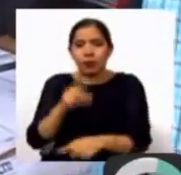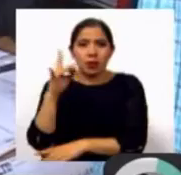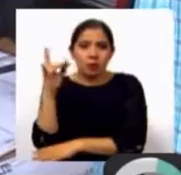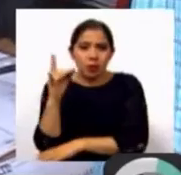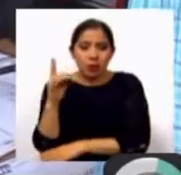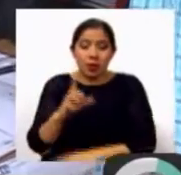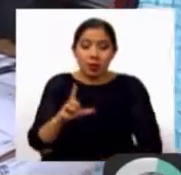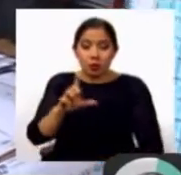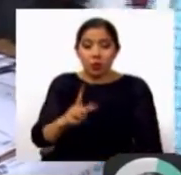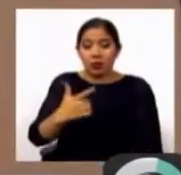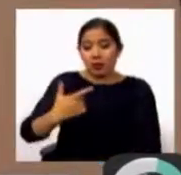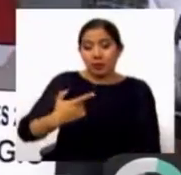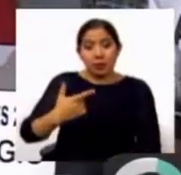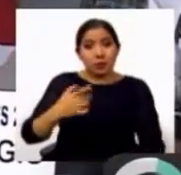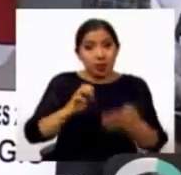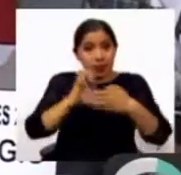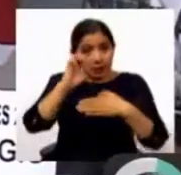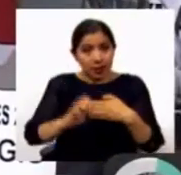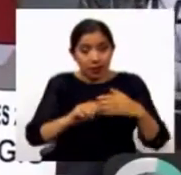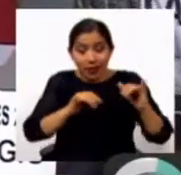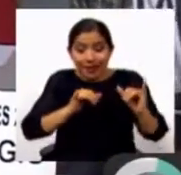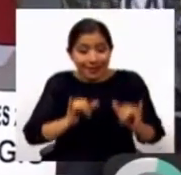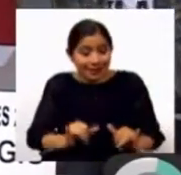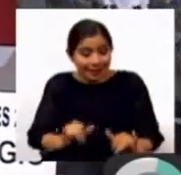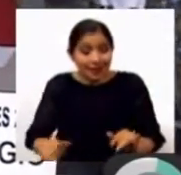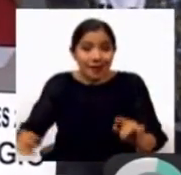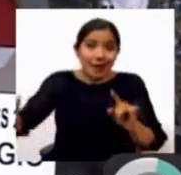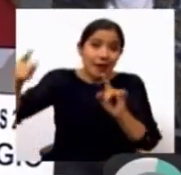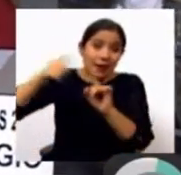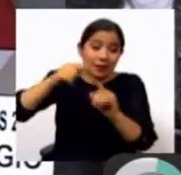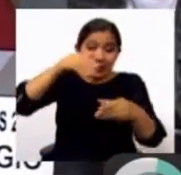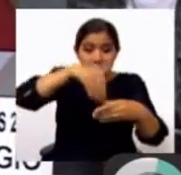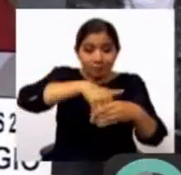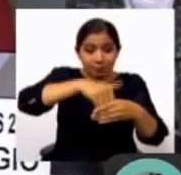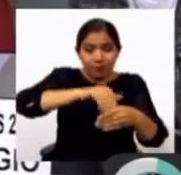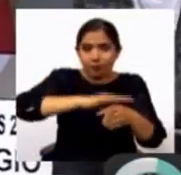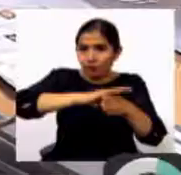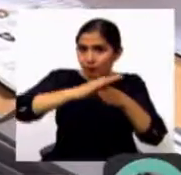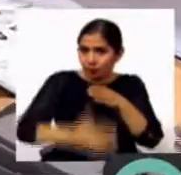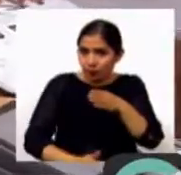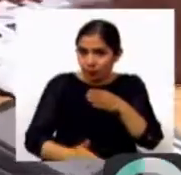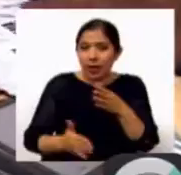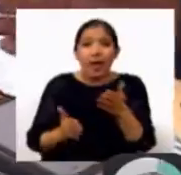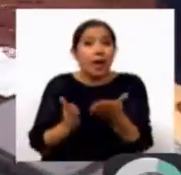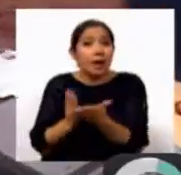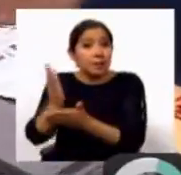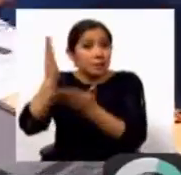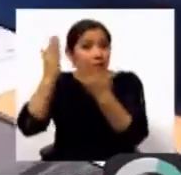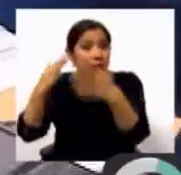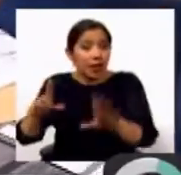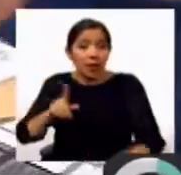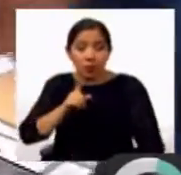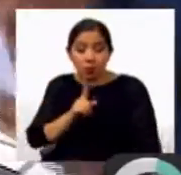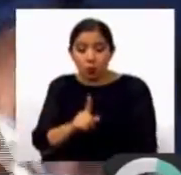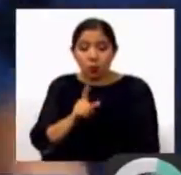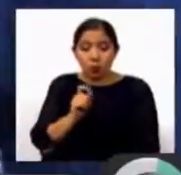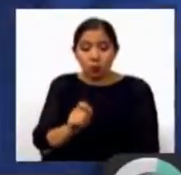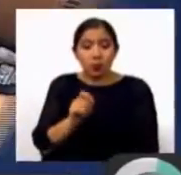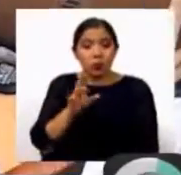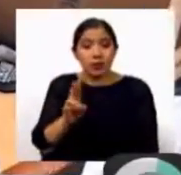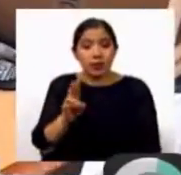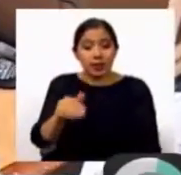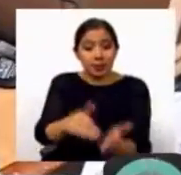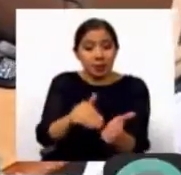lunes de 21 de enero y que permanecerán hasta después del sufragio para el que están habilitados 1.7 millones de militantes de